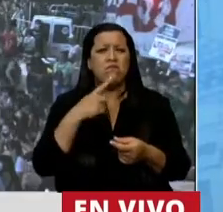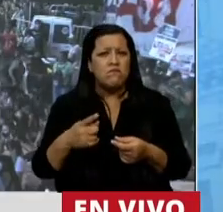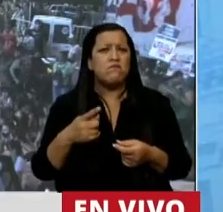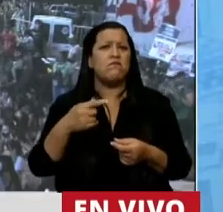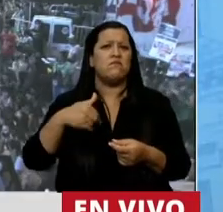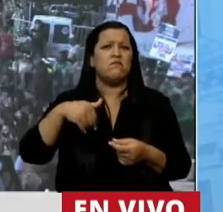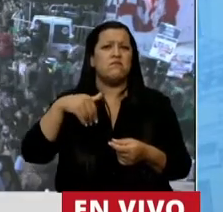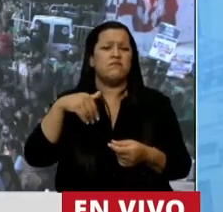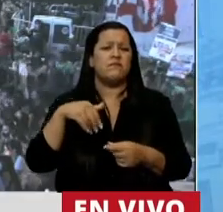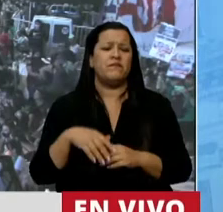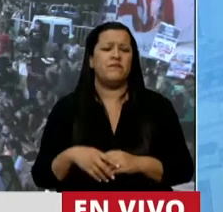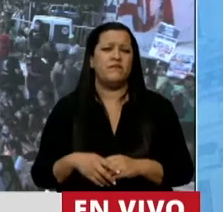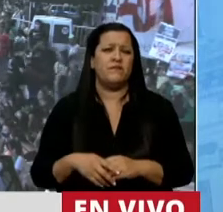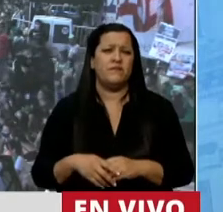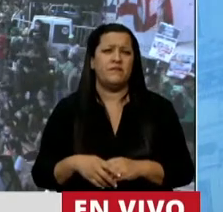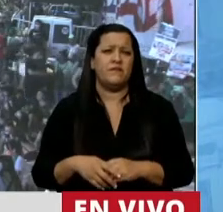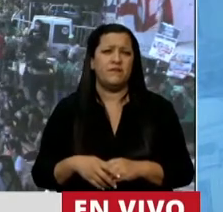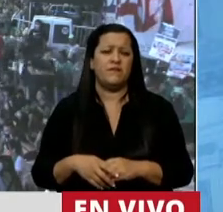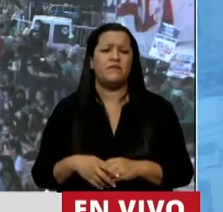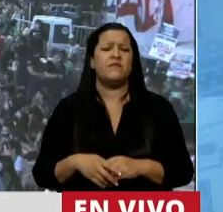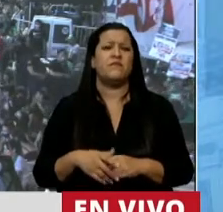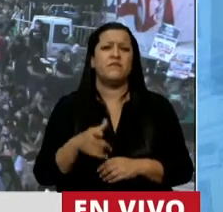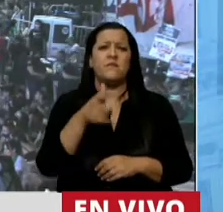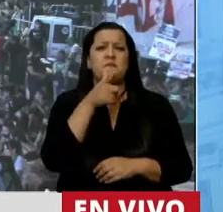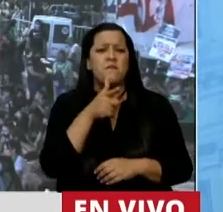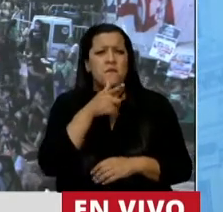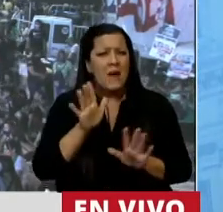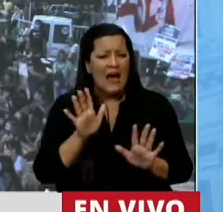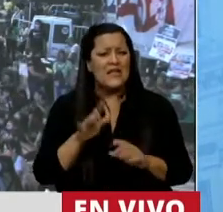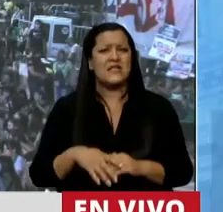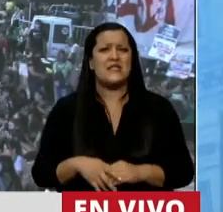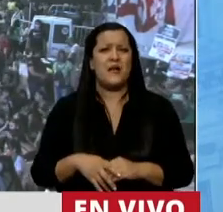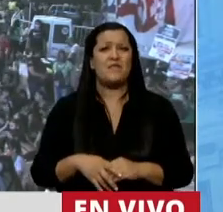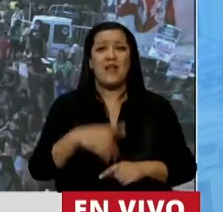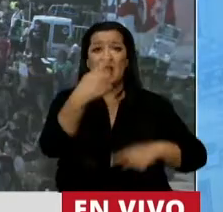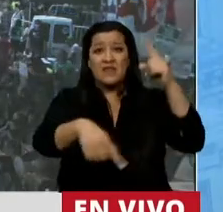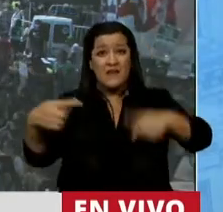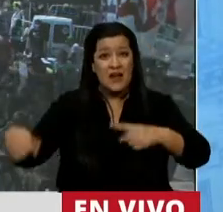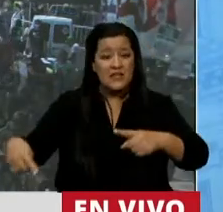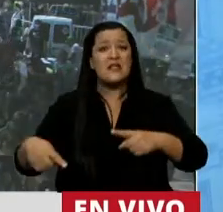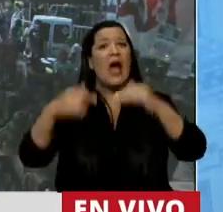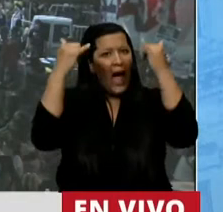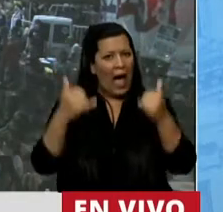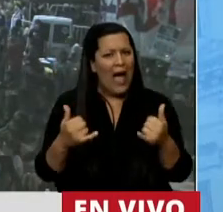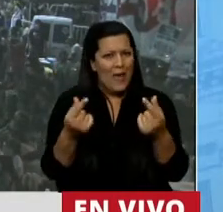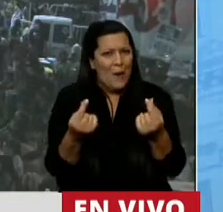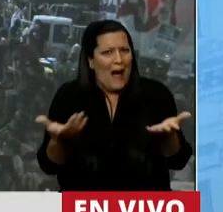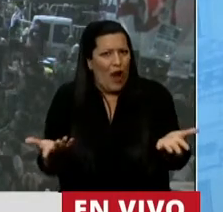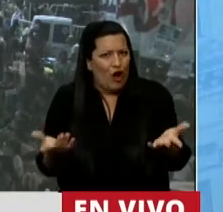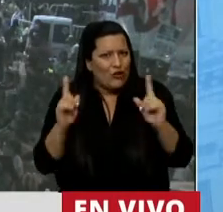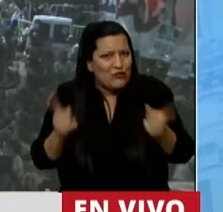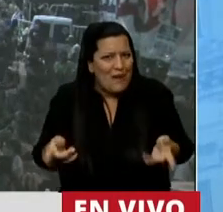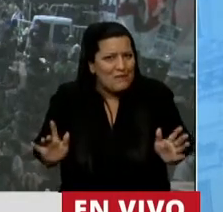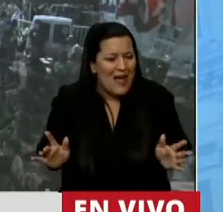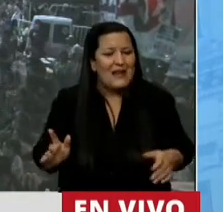y otro en el Evangelio de Angelelli. Y me parece, presidente, que la diversidad es una riqueza. Y me parece que